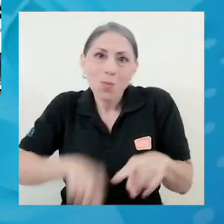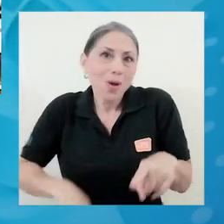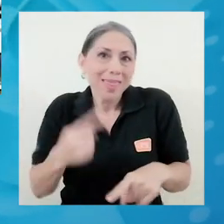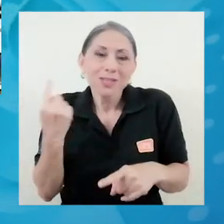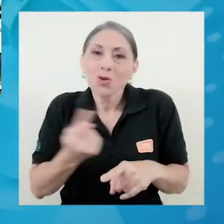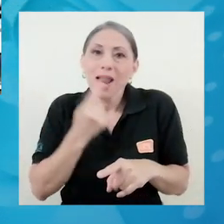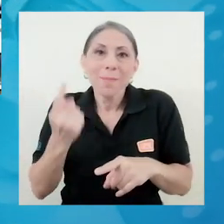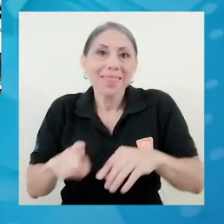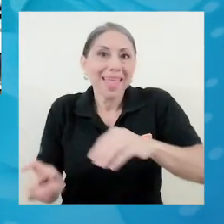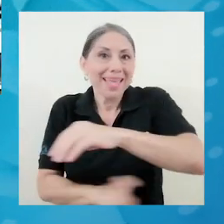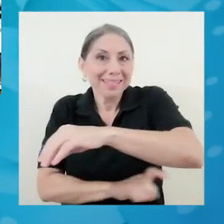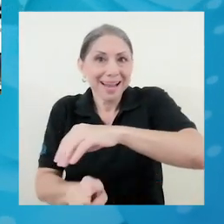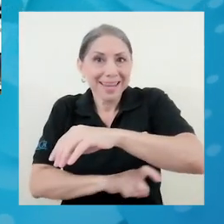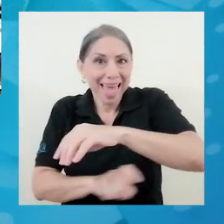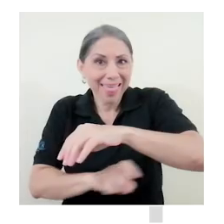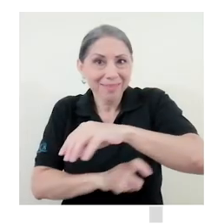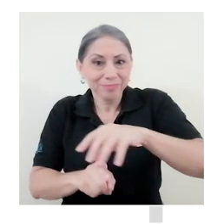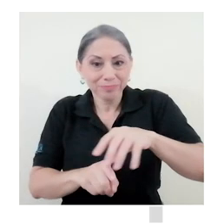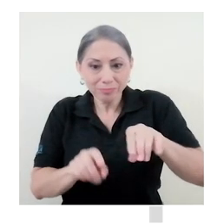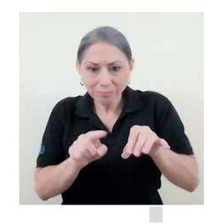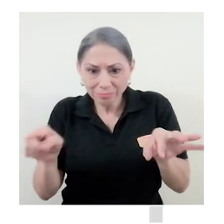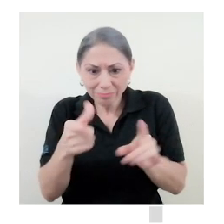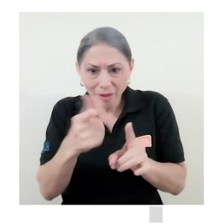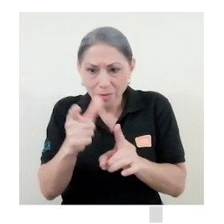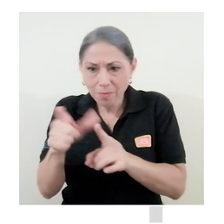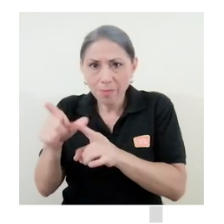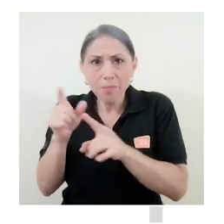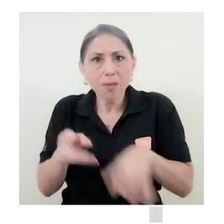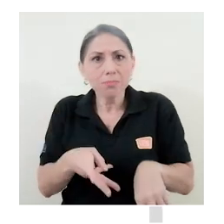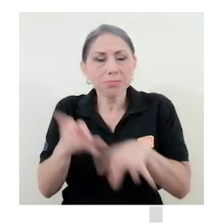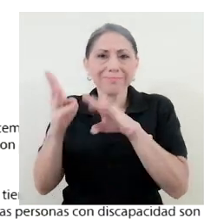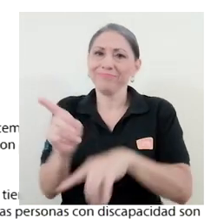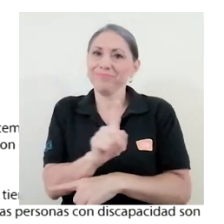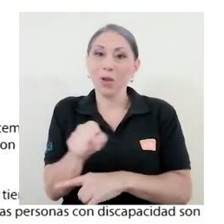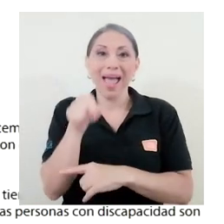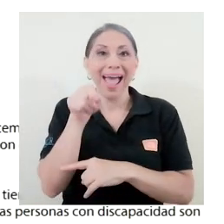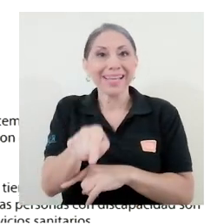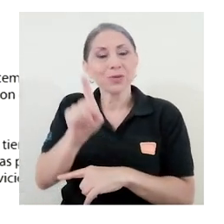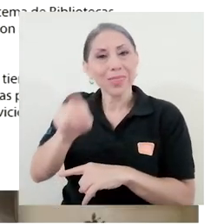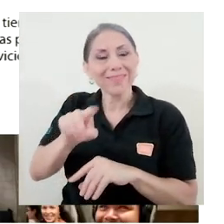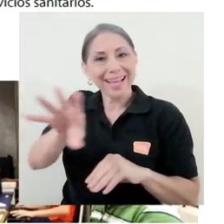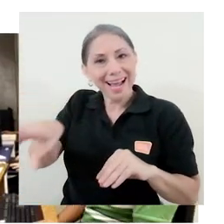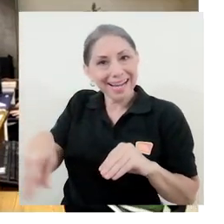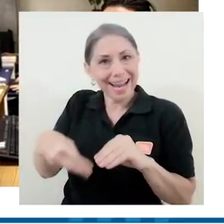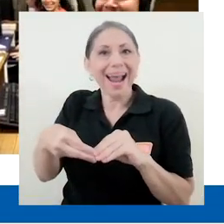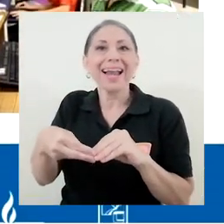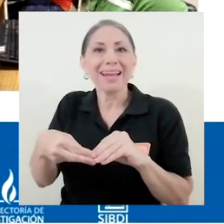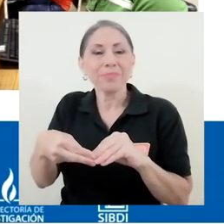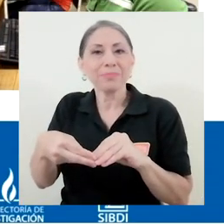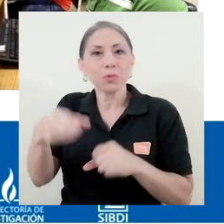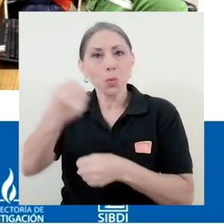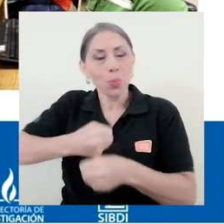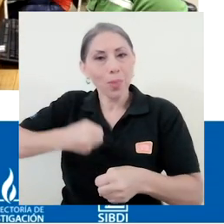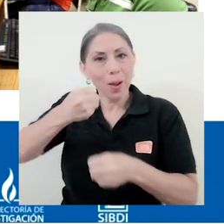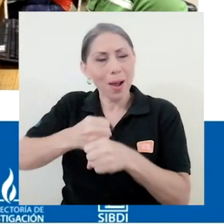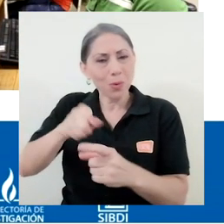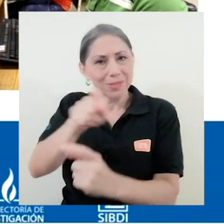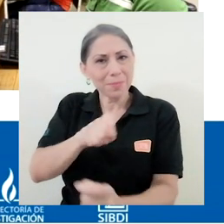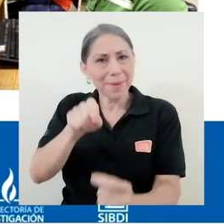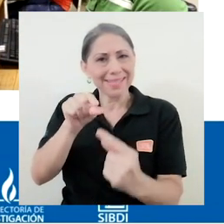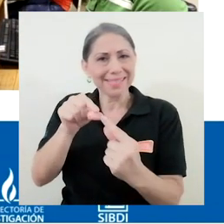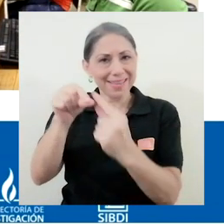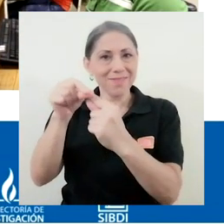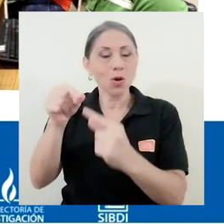solamente escaneada, sino que a ese escaneo hay que agregarle un trabajo